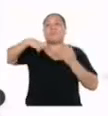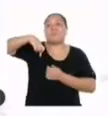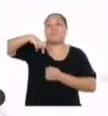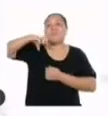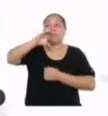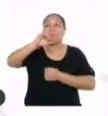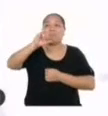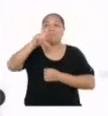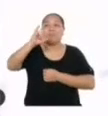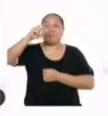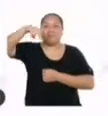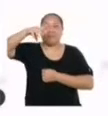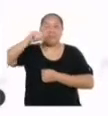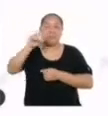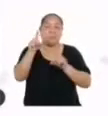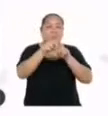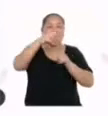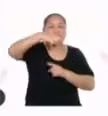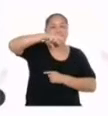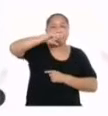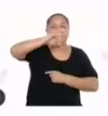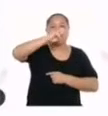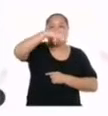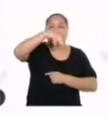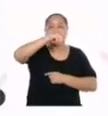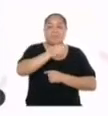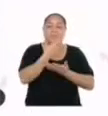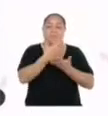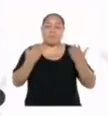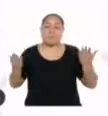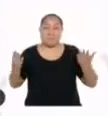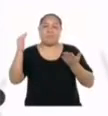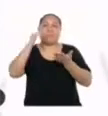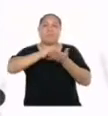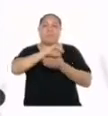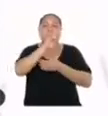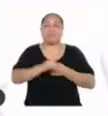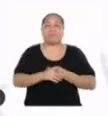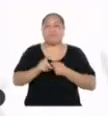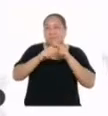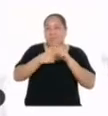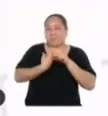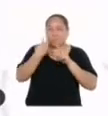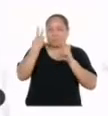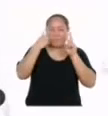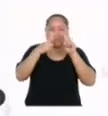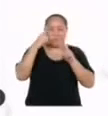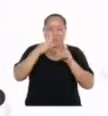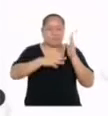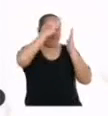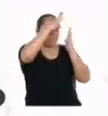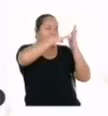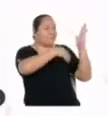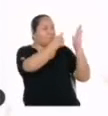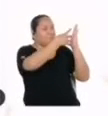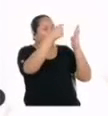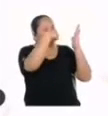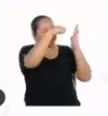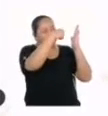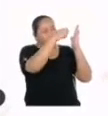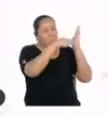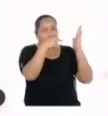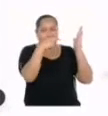reutilizados. Exactamente. ¿Qué tal si, para ir empezando, realizamos los criterios de evaluación para este bloque de